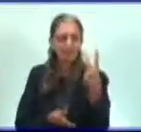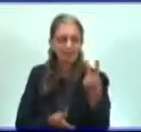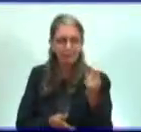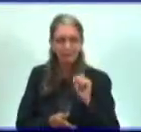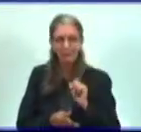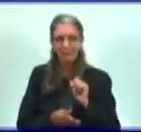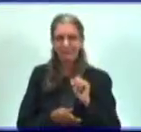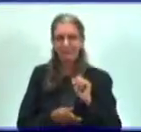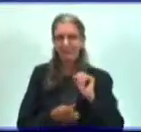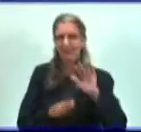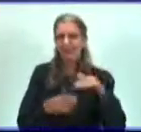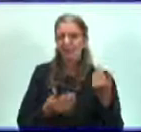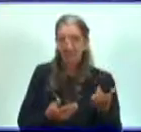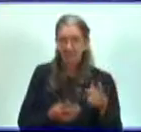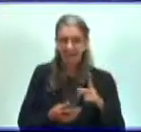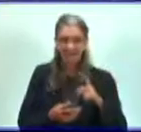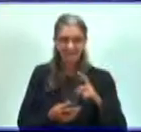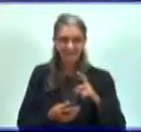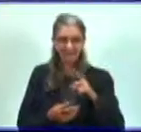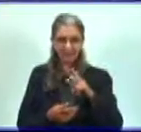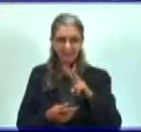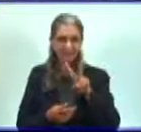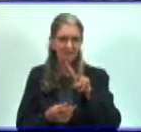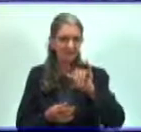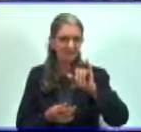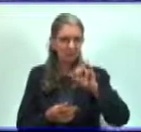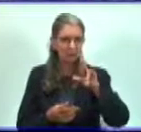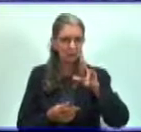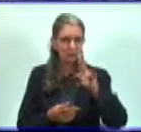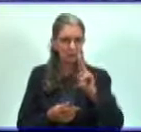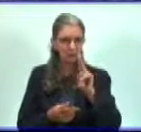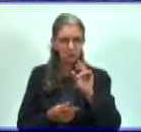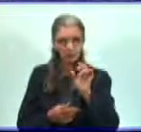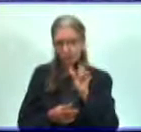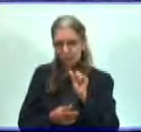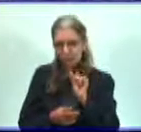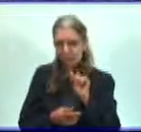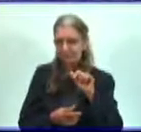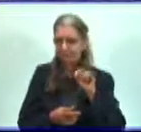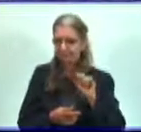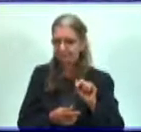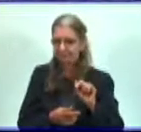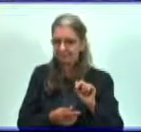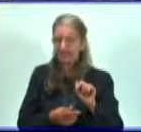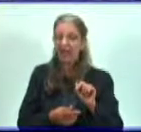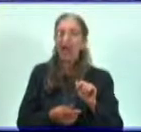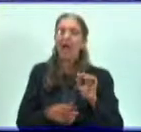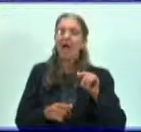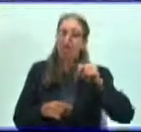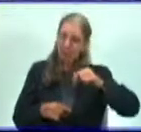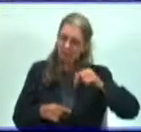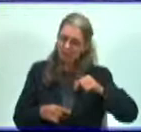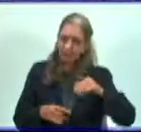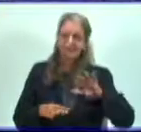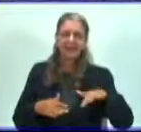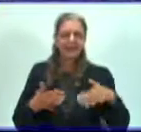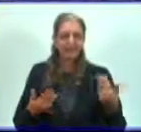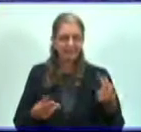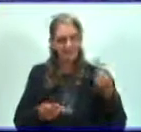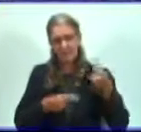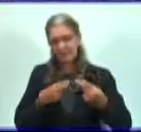Los Virus, como bien observas en pantalla. Para organizarnos y lograr un